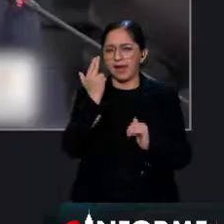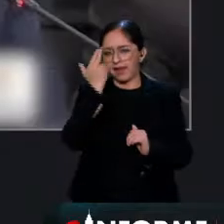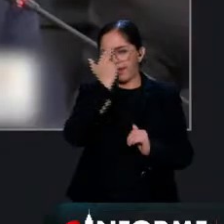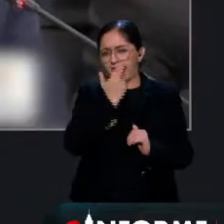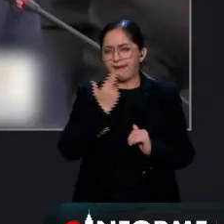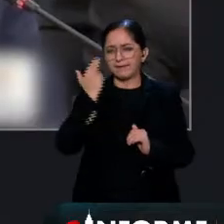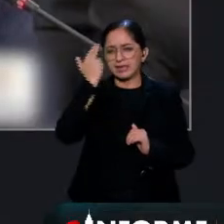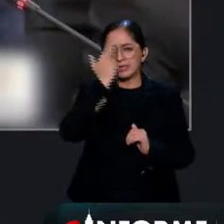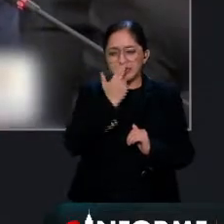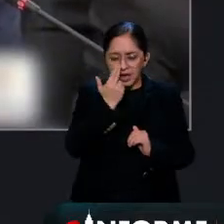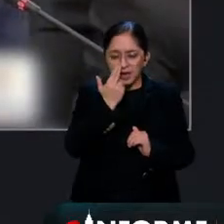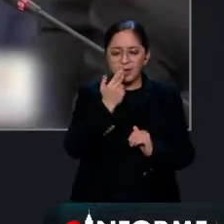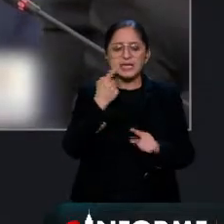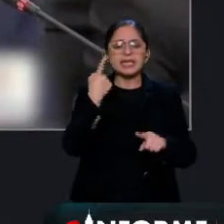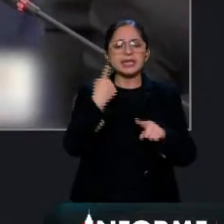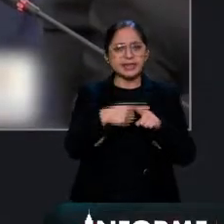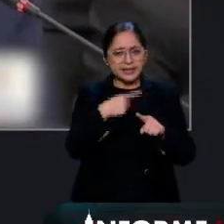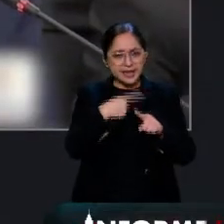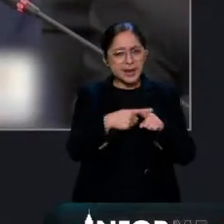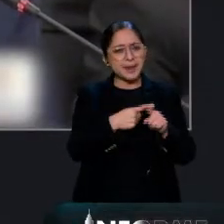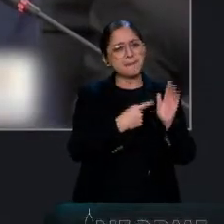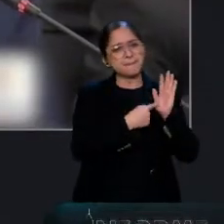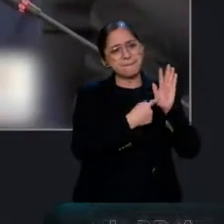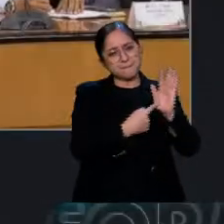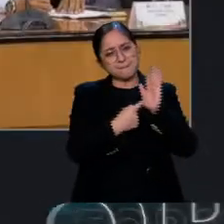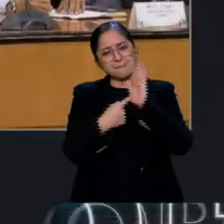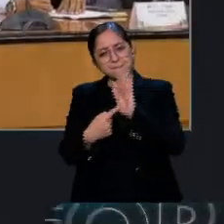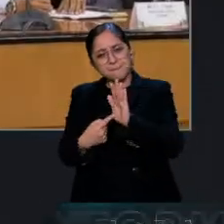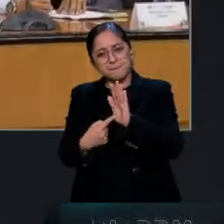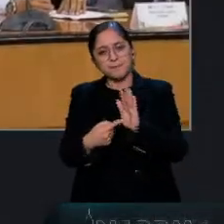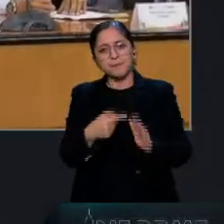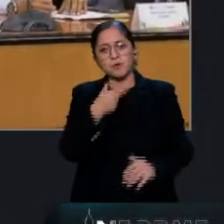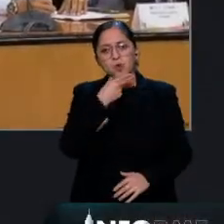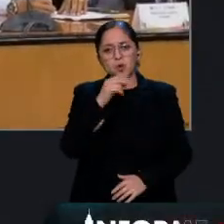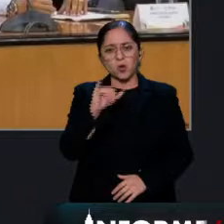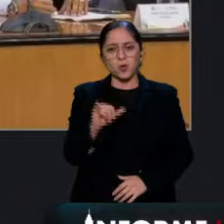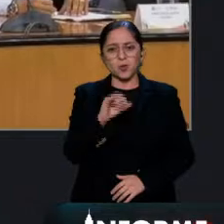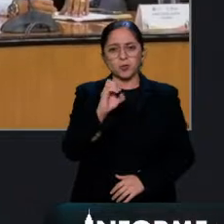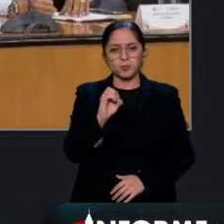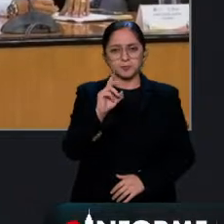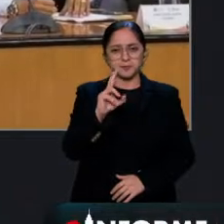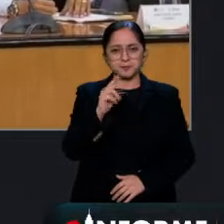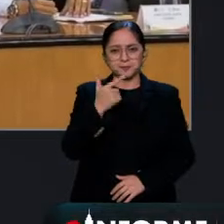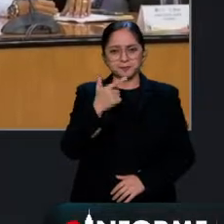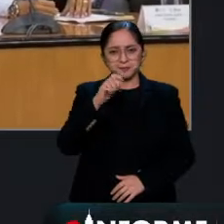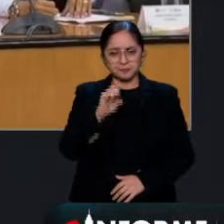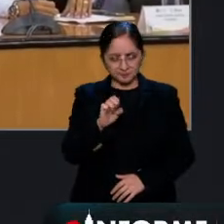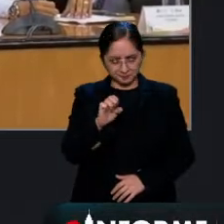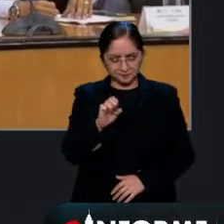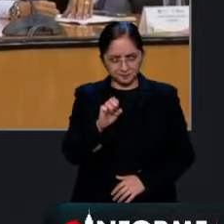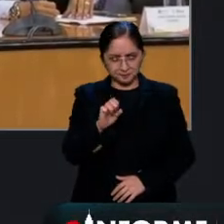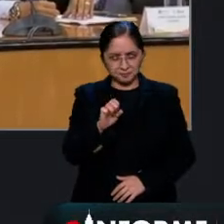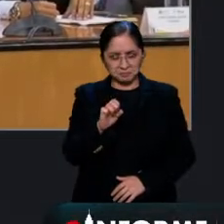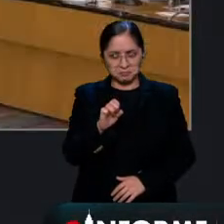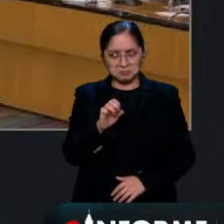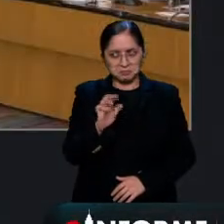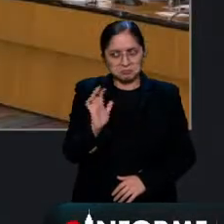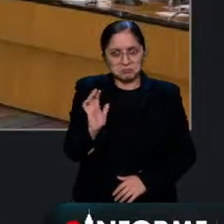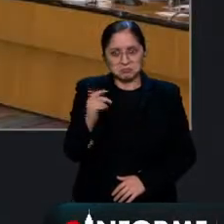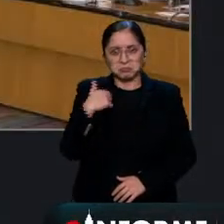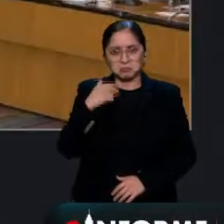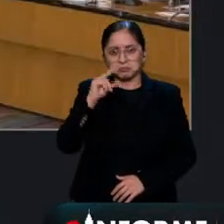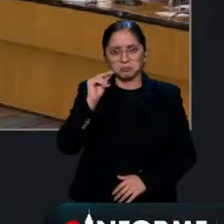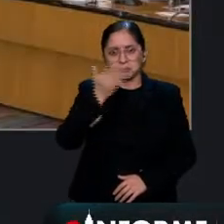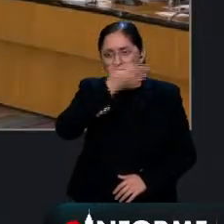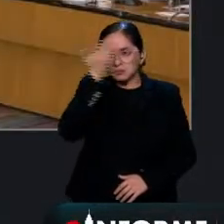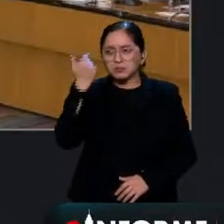los que han estado presentes el consultor Jorge Aljovin no sé qué relación tenga con los